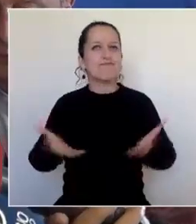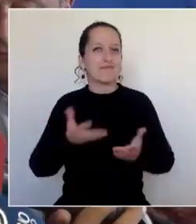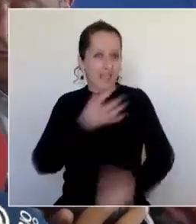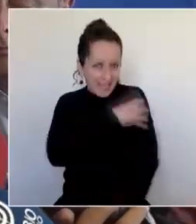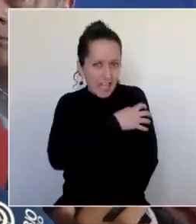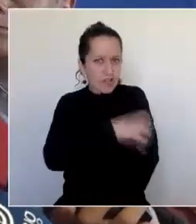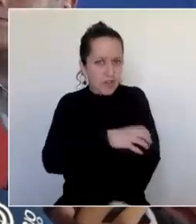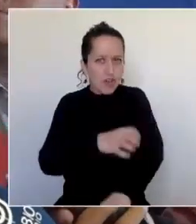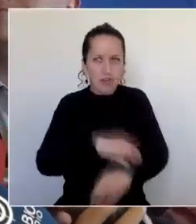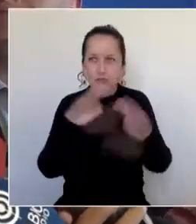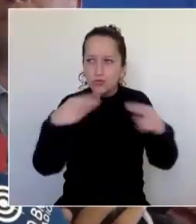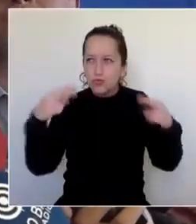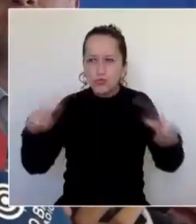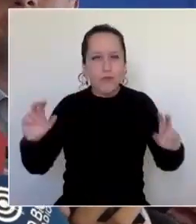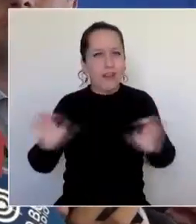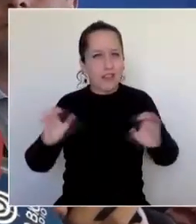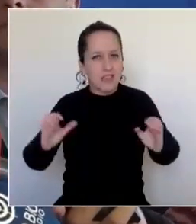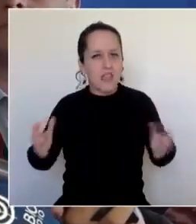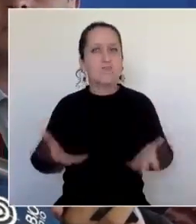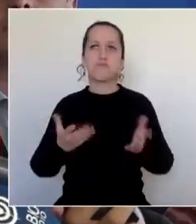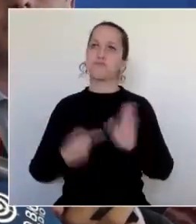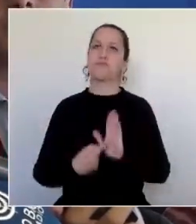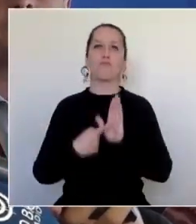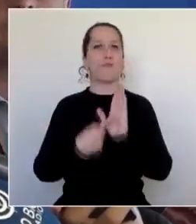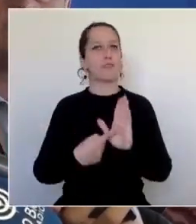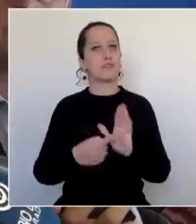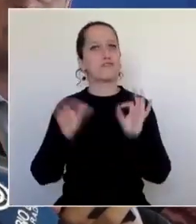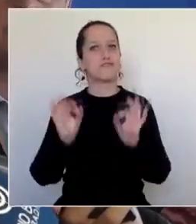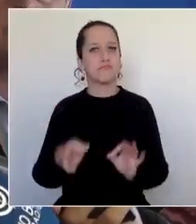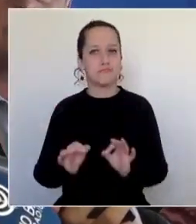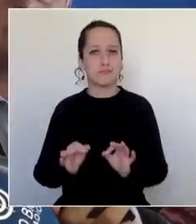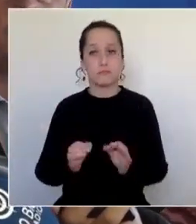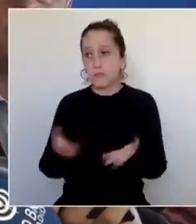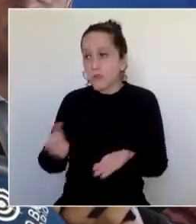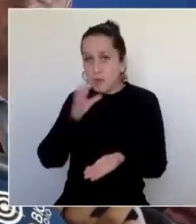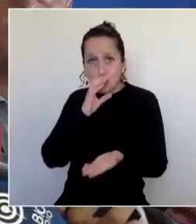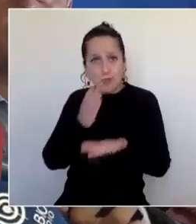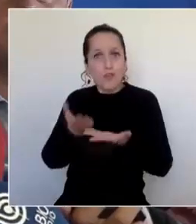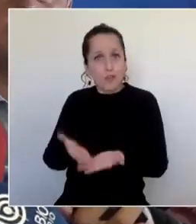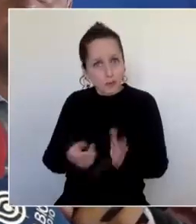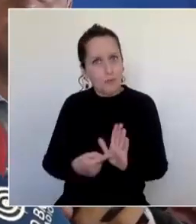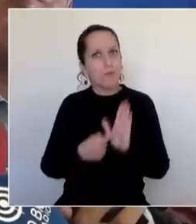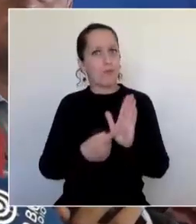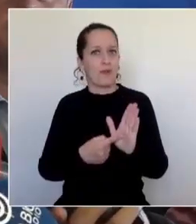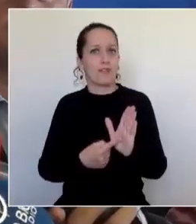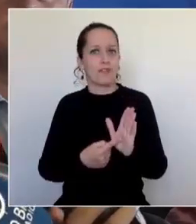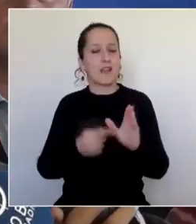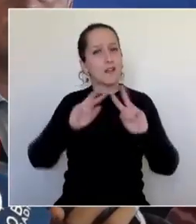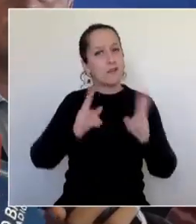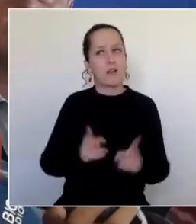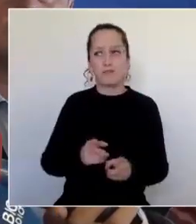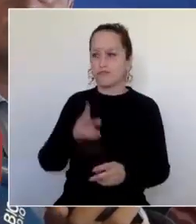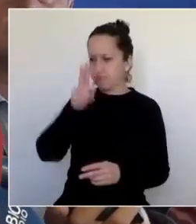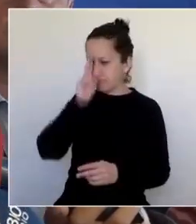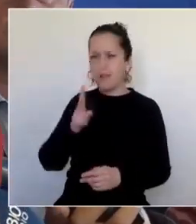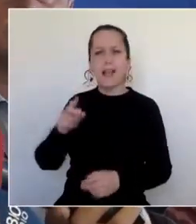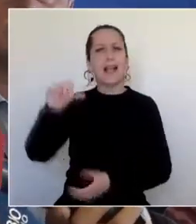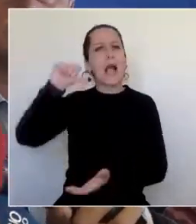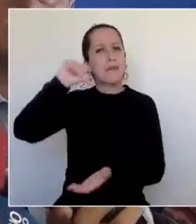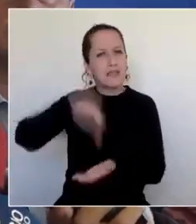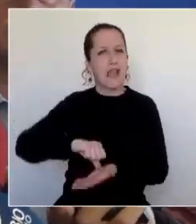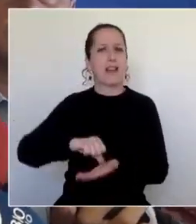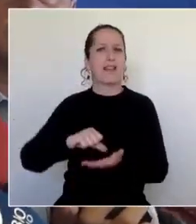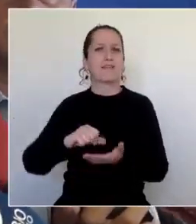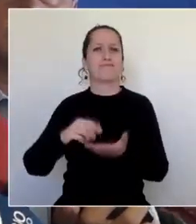regiones tome el espacio que se merece. Y Concepción debería ser, obviamente, considerada como esa capital de